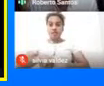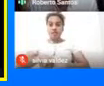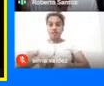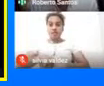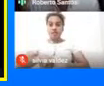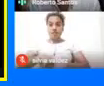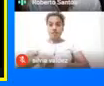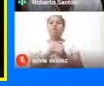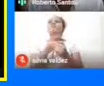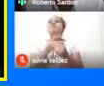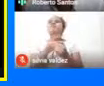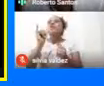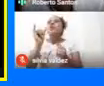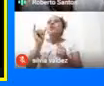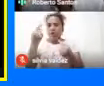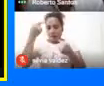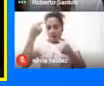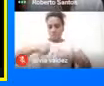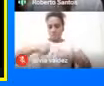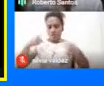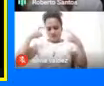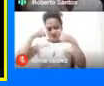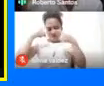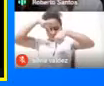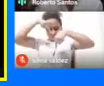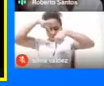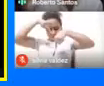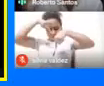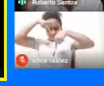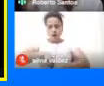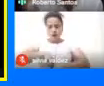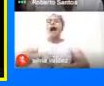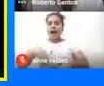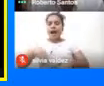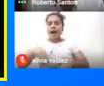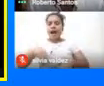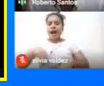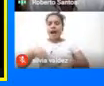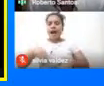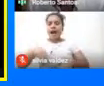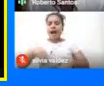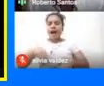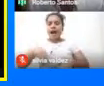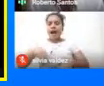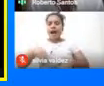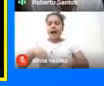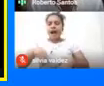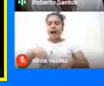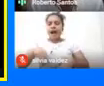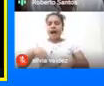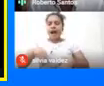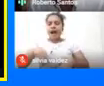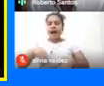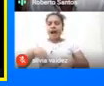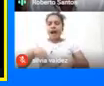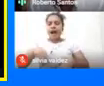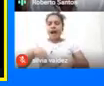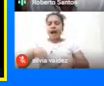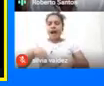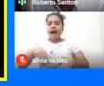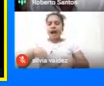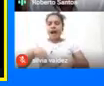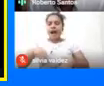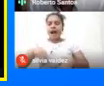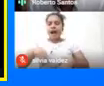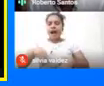hacemos En cada uno De estos recorridos Y cada una De estas lagunas Si nosotros Intentamos Sentirlas Con seguridad Que nos